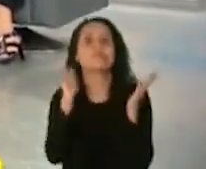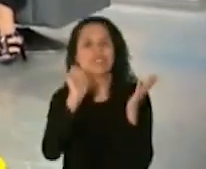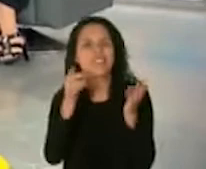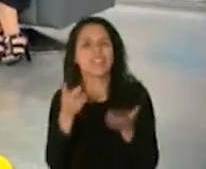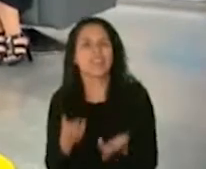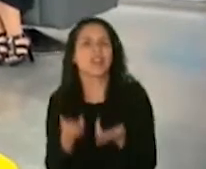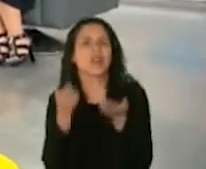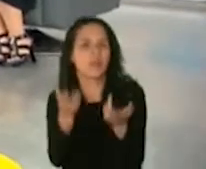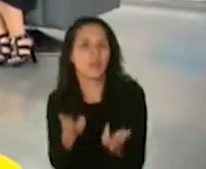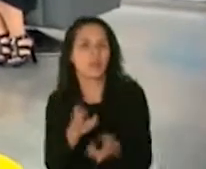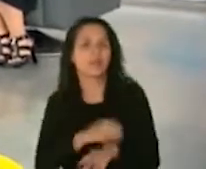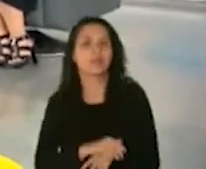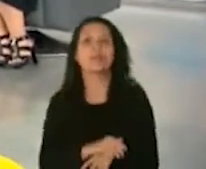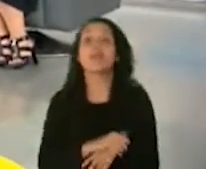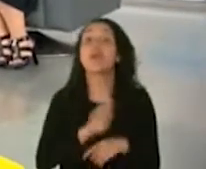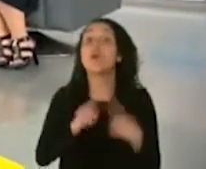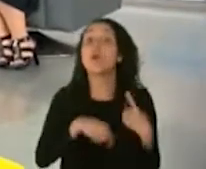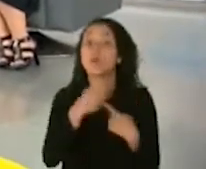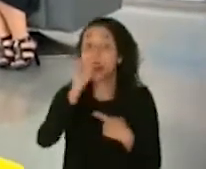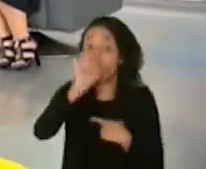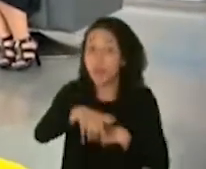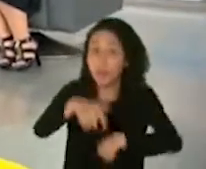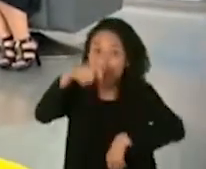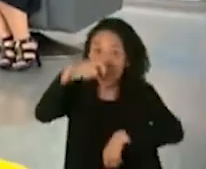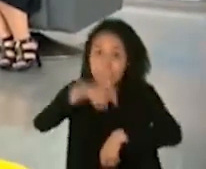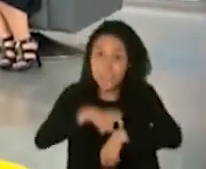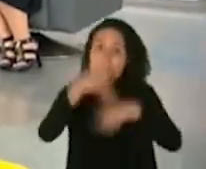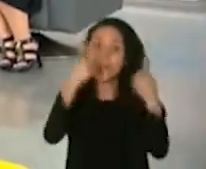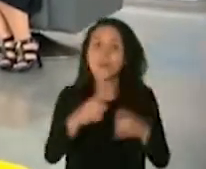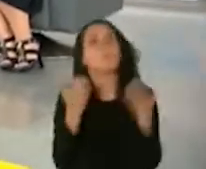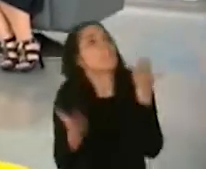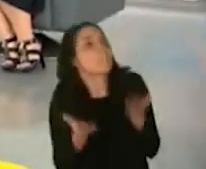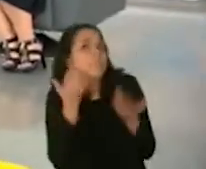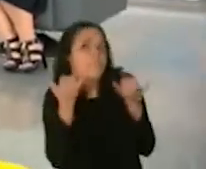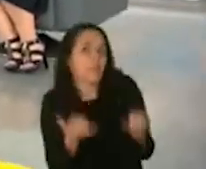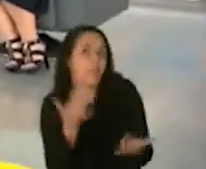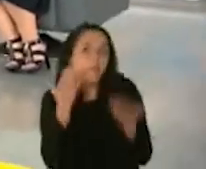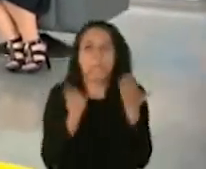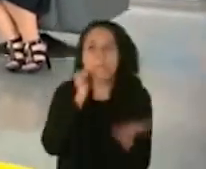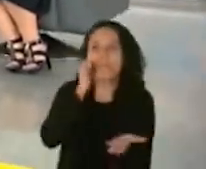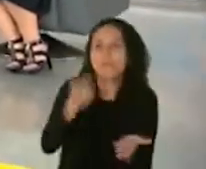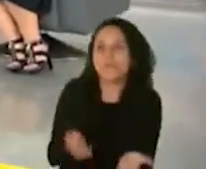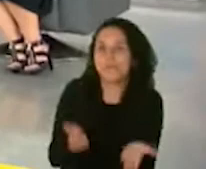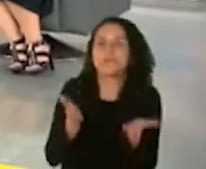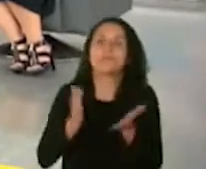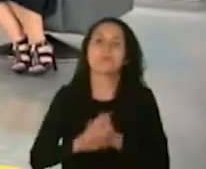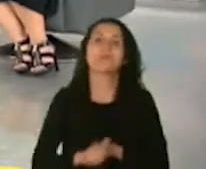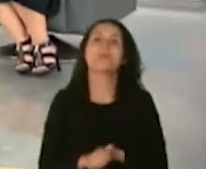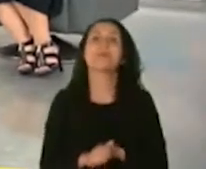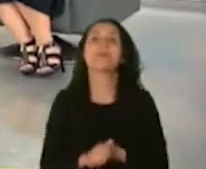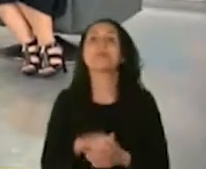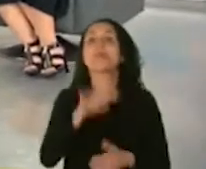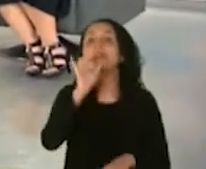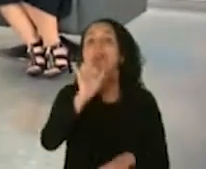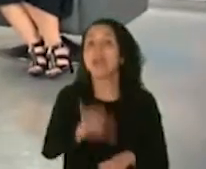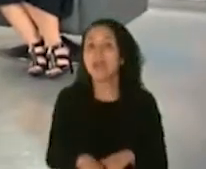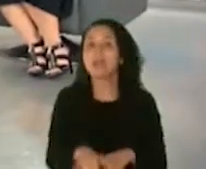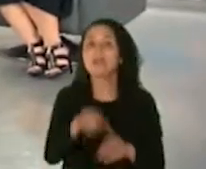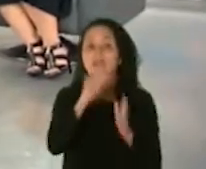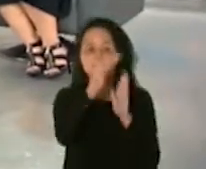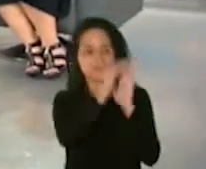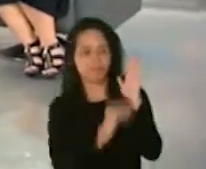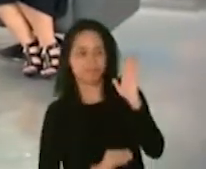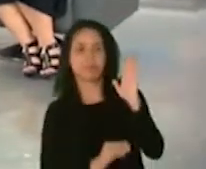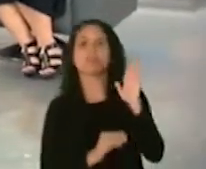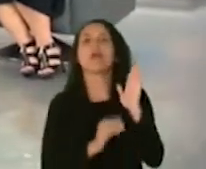recomendación. Cuando eso ocurra, puede ser hoy, puede ser mañana, viene con el documento